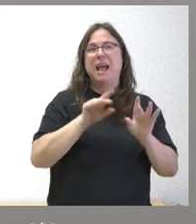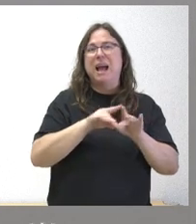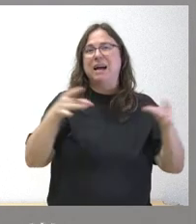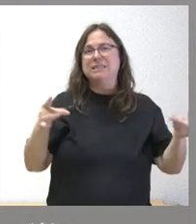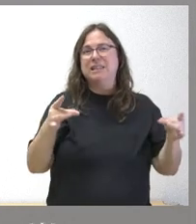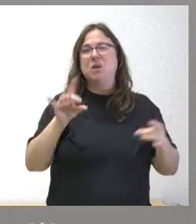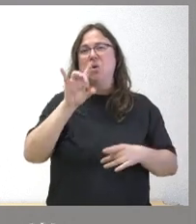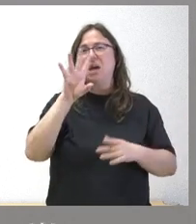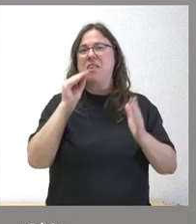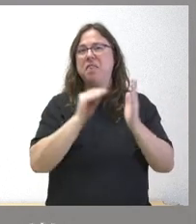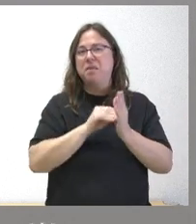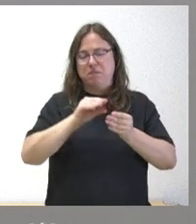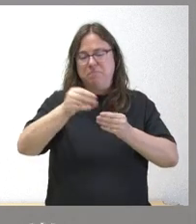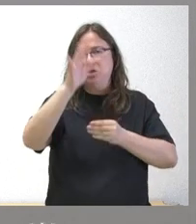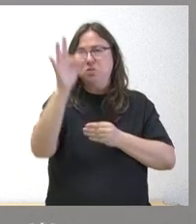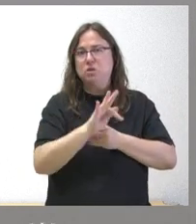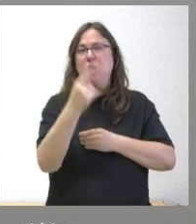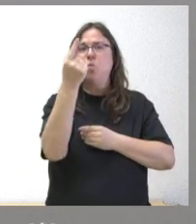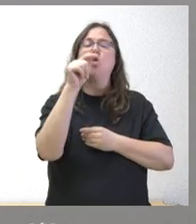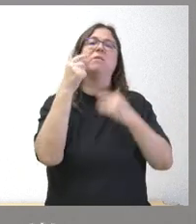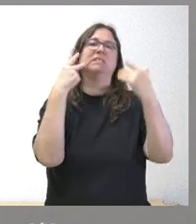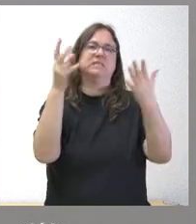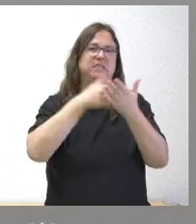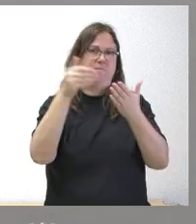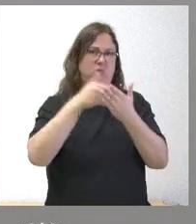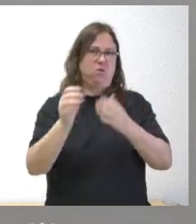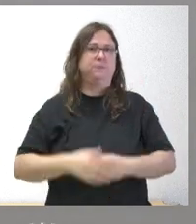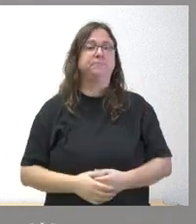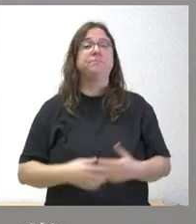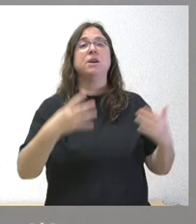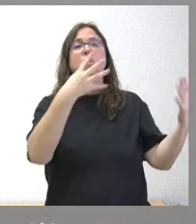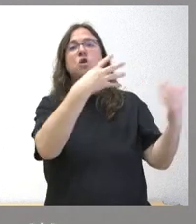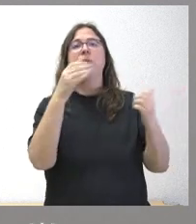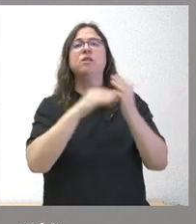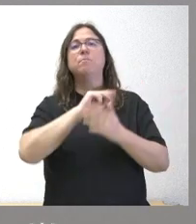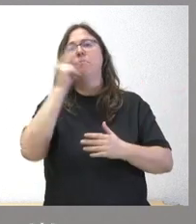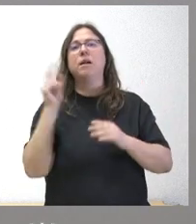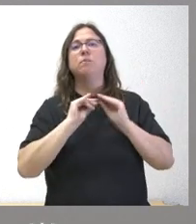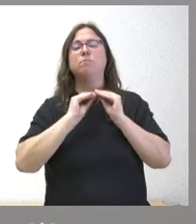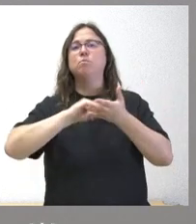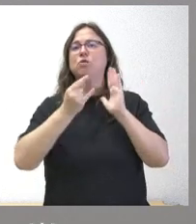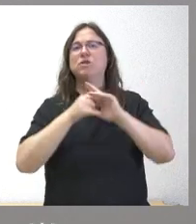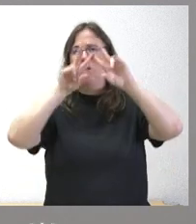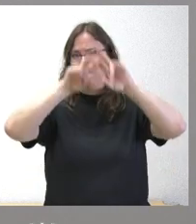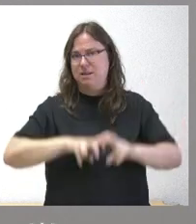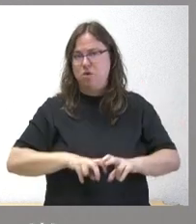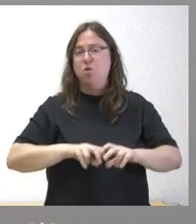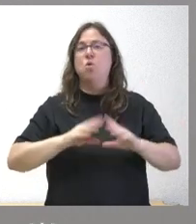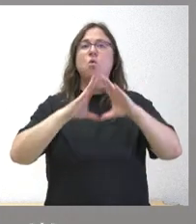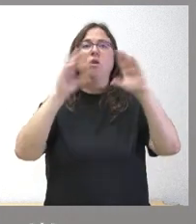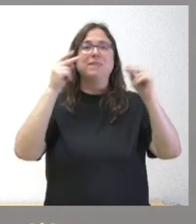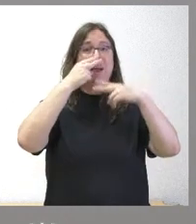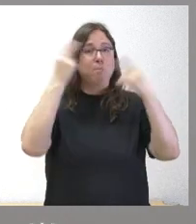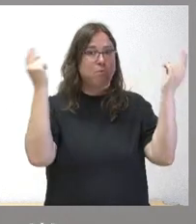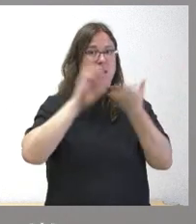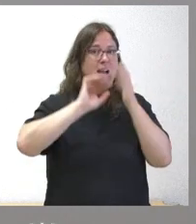unidades, del total de 1,7 millones. 900.000 euros para impulsar proyectos de investigación de las universidades públicas de la